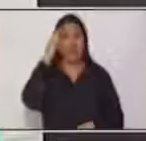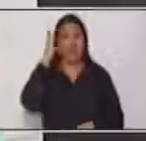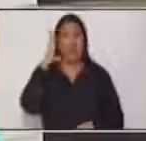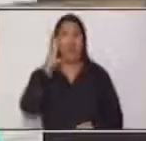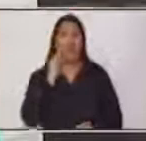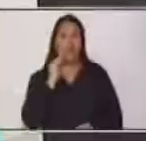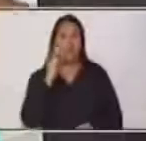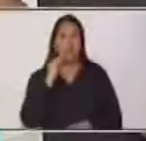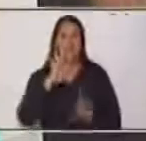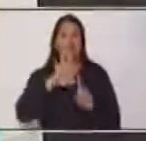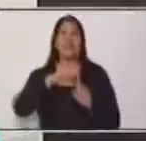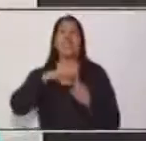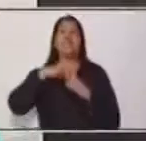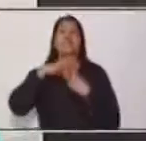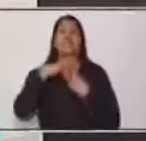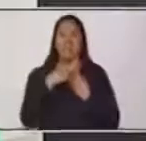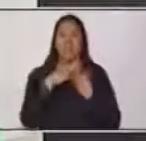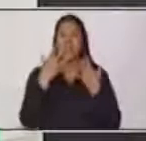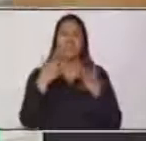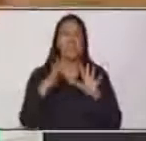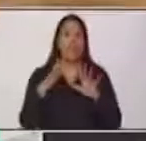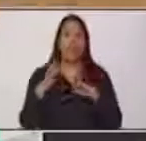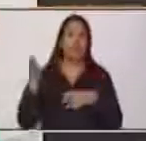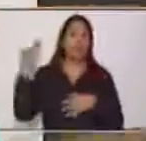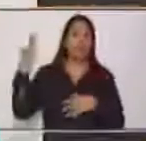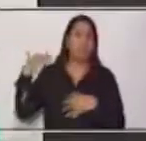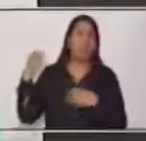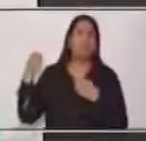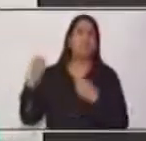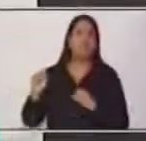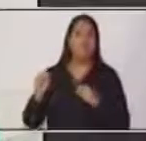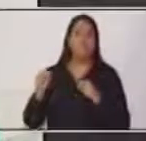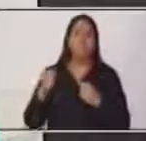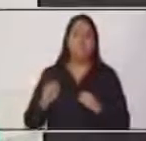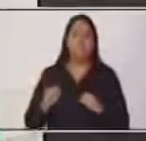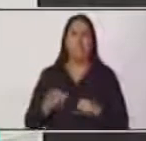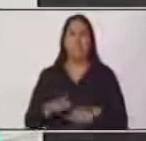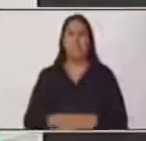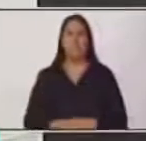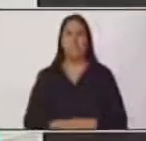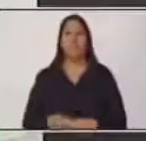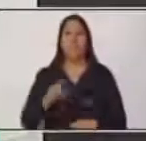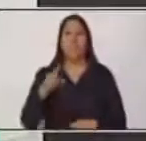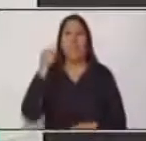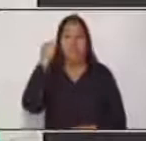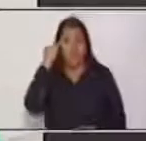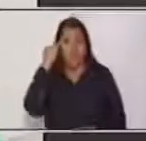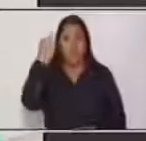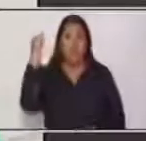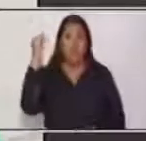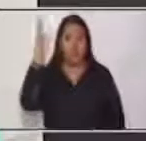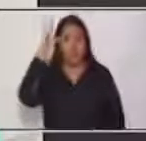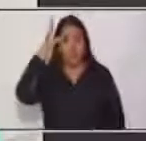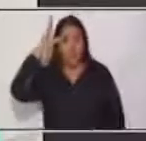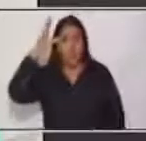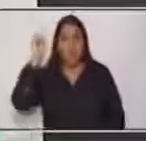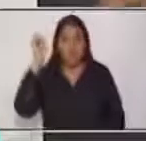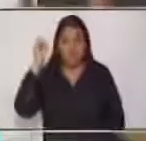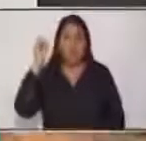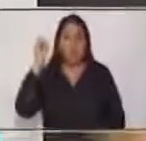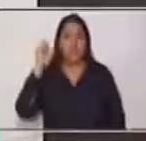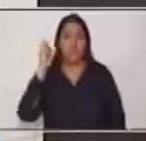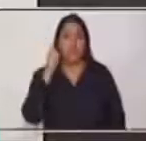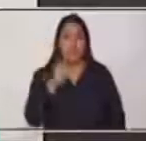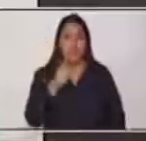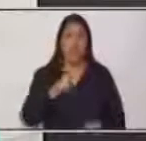de alguna manera, ya pasaron. Ideas y conceptos. Todos esos conceptos son